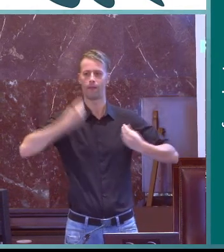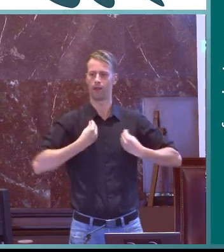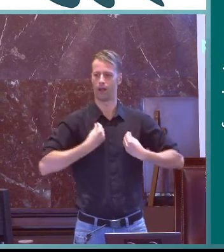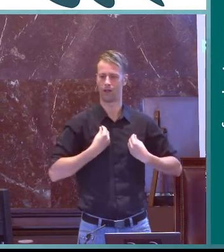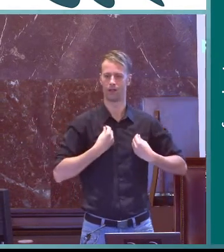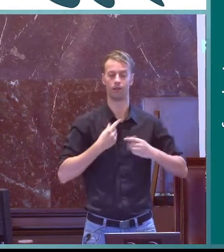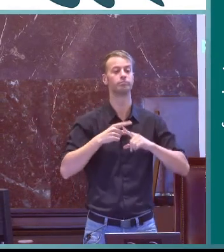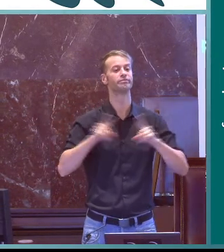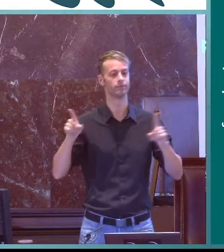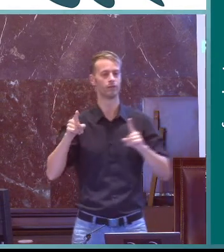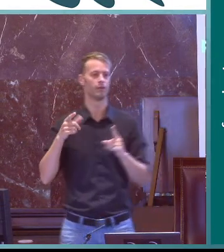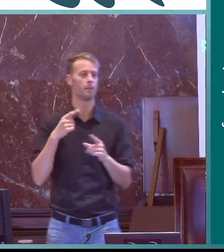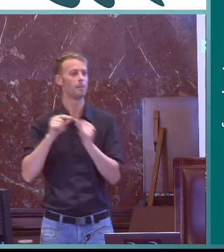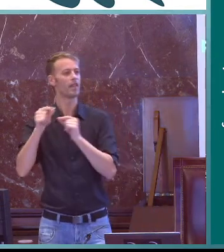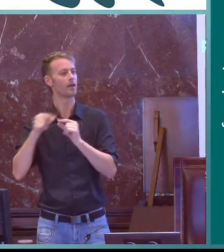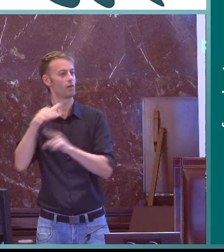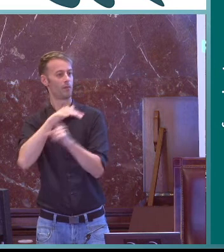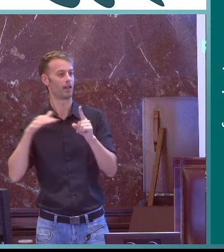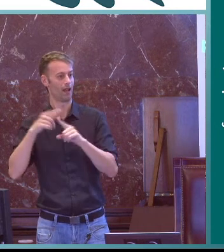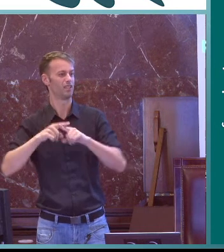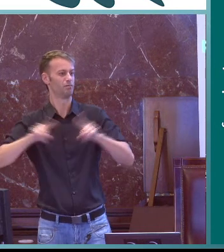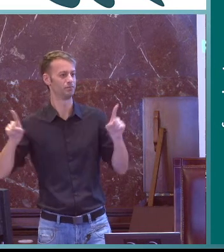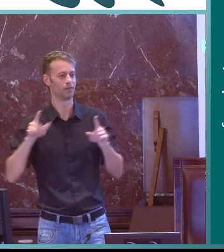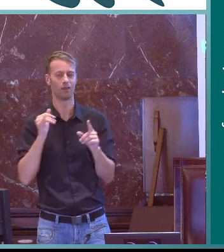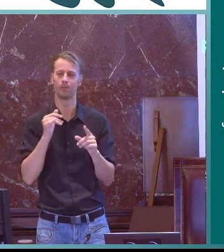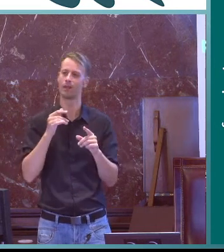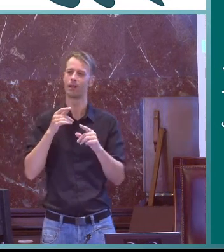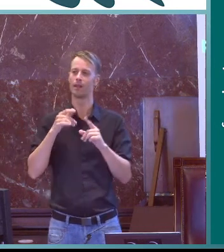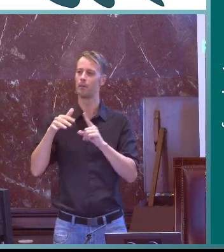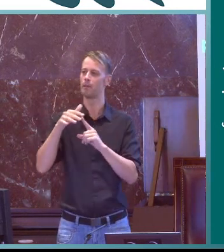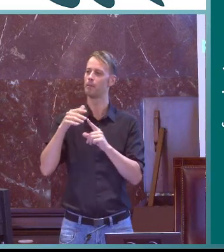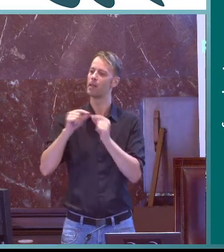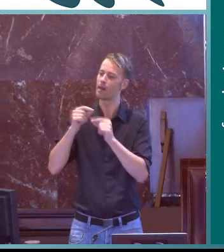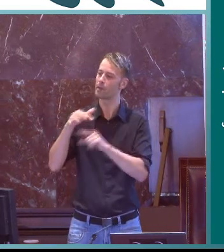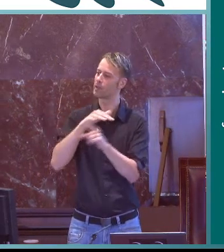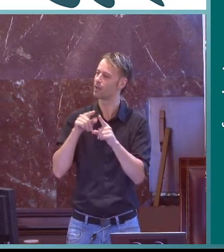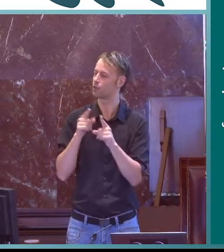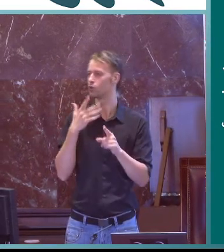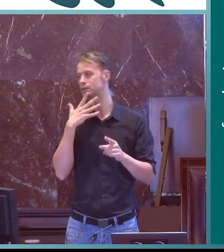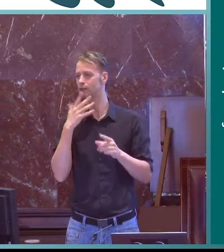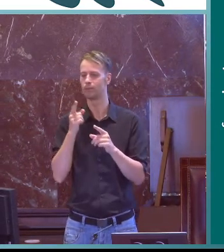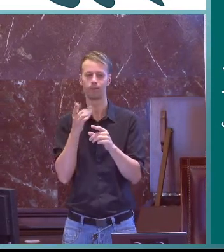es una como una filosofía de vida distinto a una medida medioambiental medida medioambiental